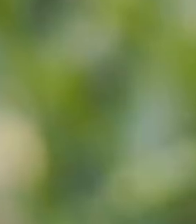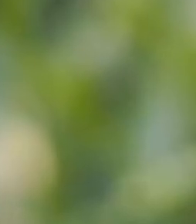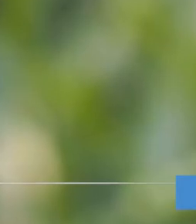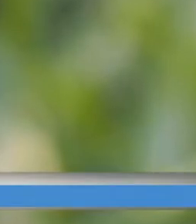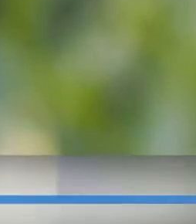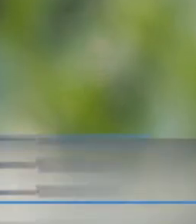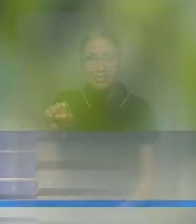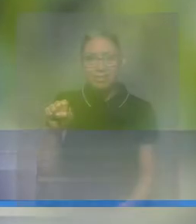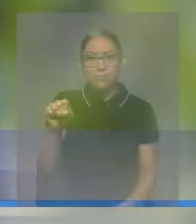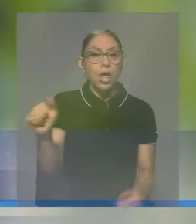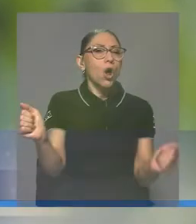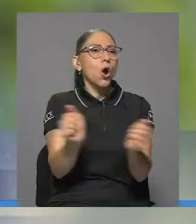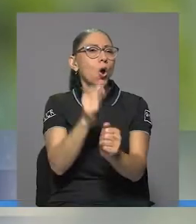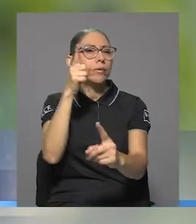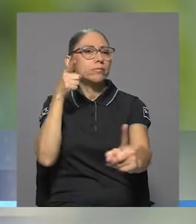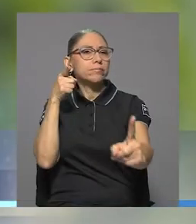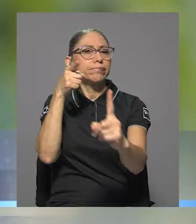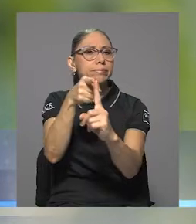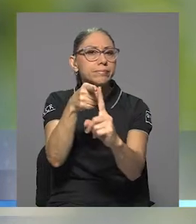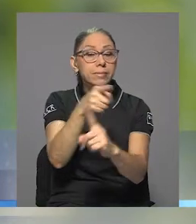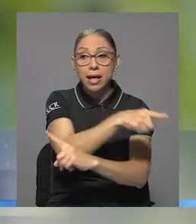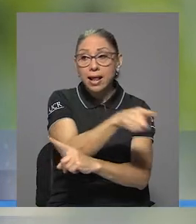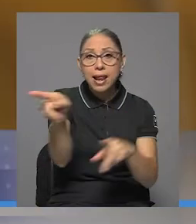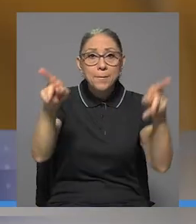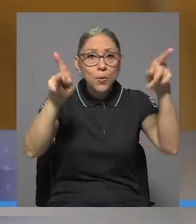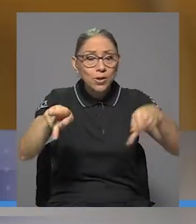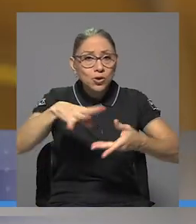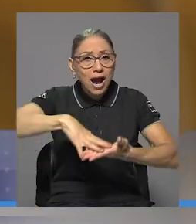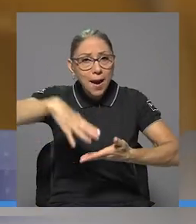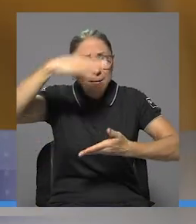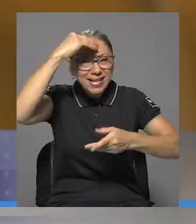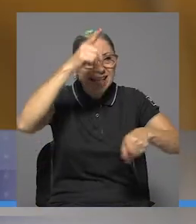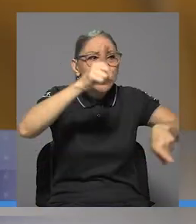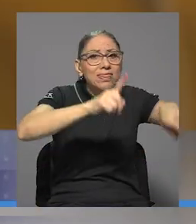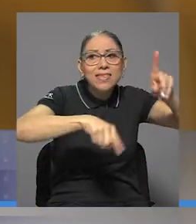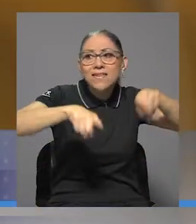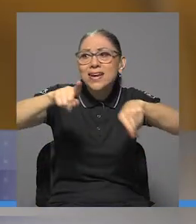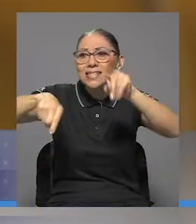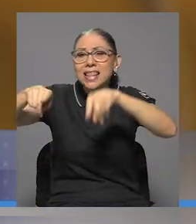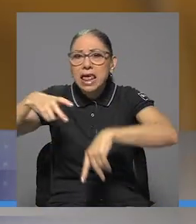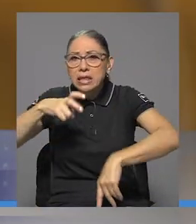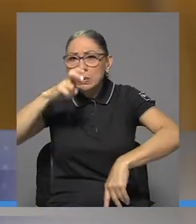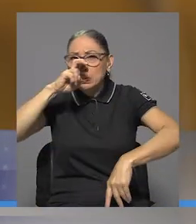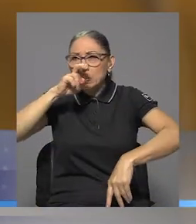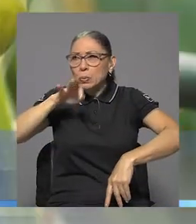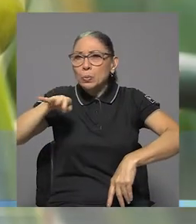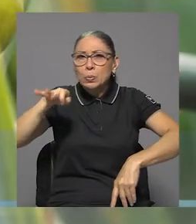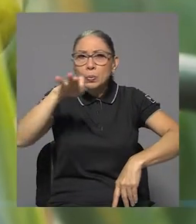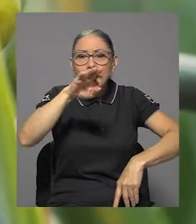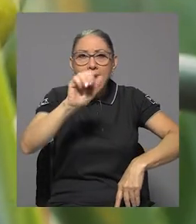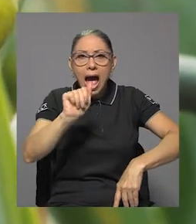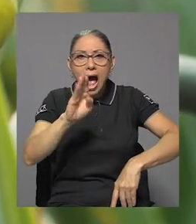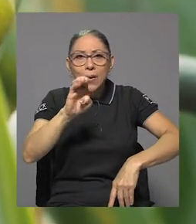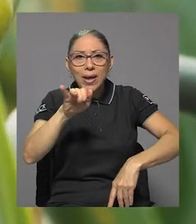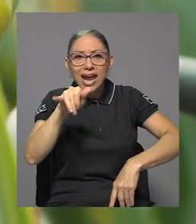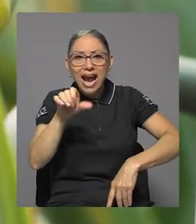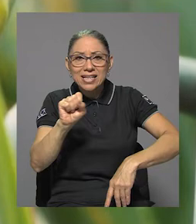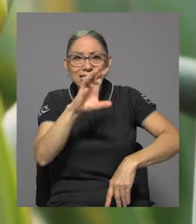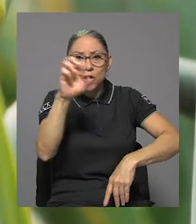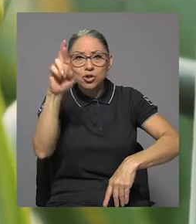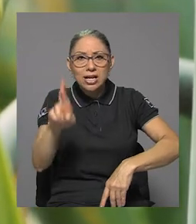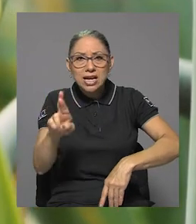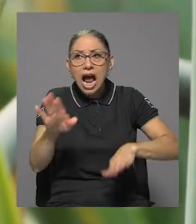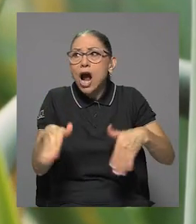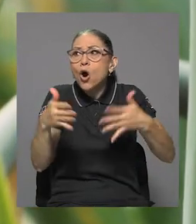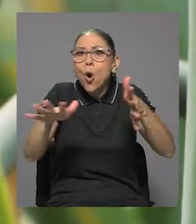Con el afán de que la población aprenda sobre la diversidad de las abejas de Costa Rica y sobre cómo crear entornos